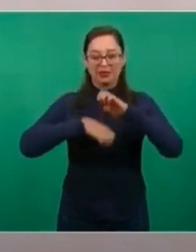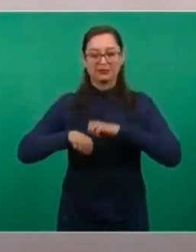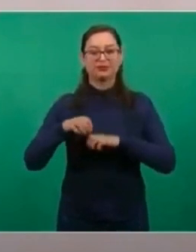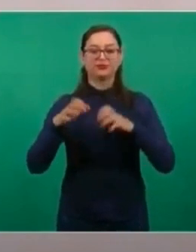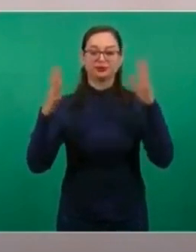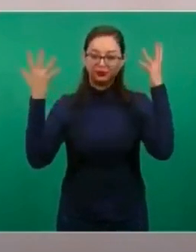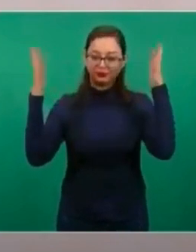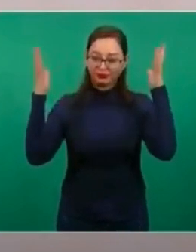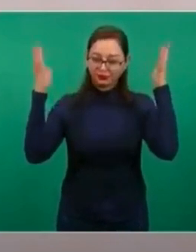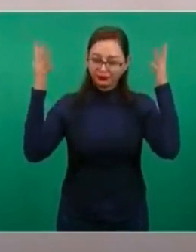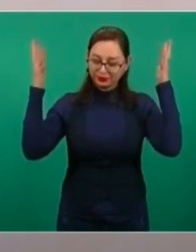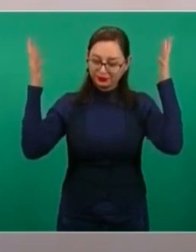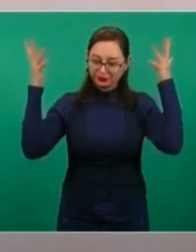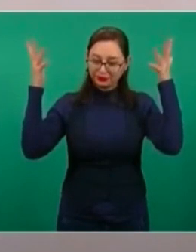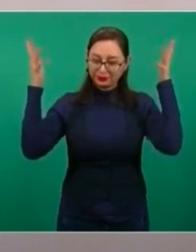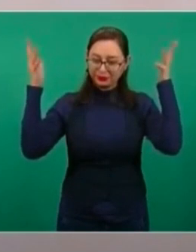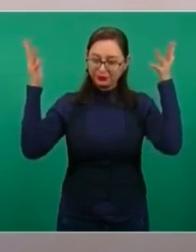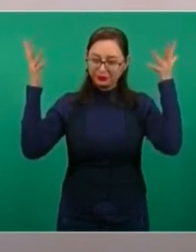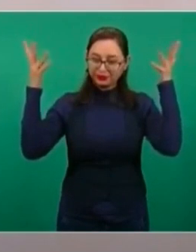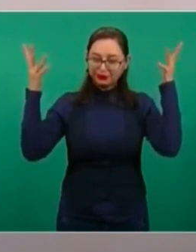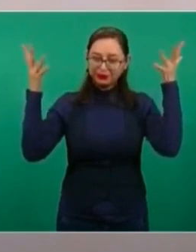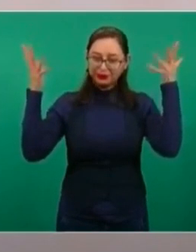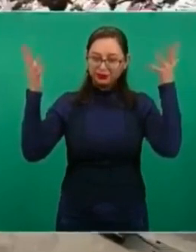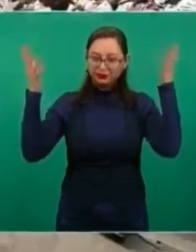un aplauso a los empresarios,